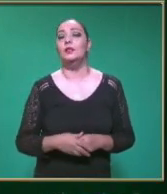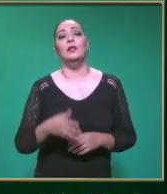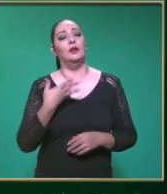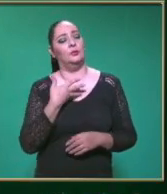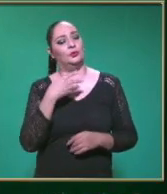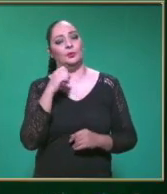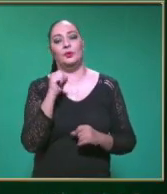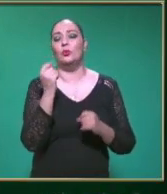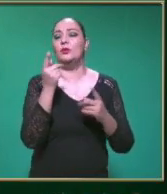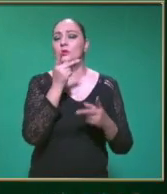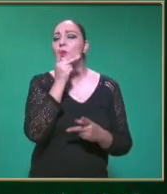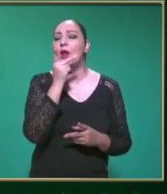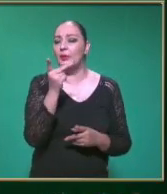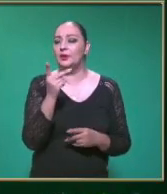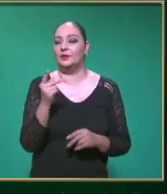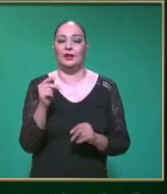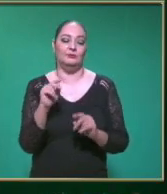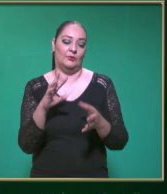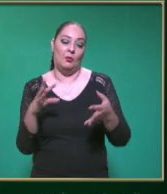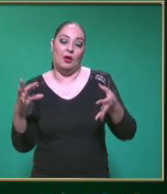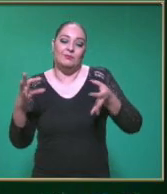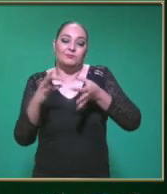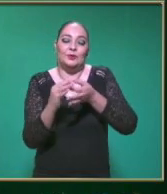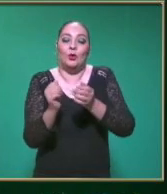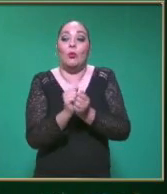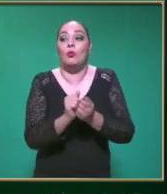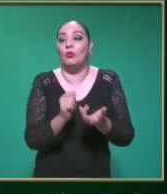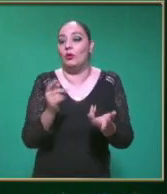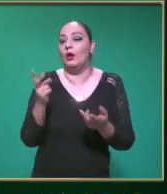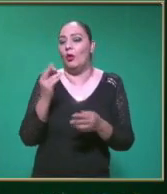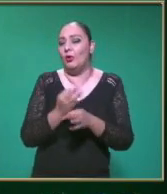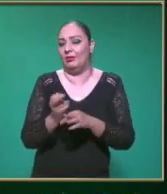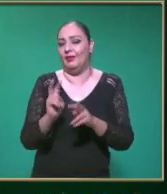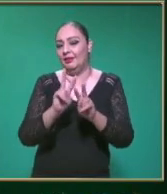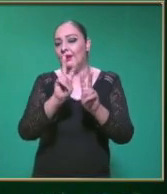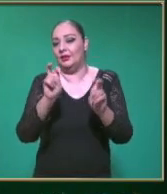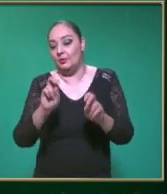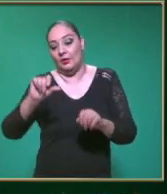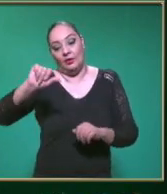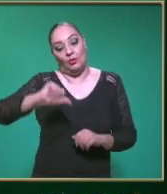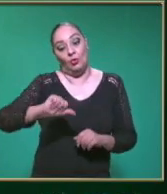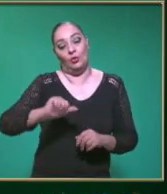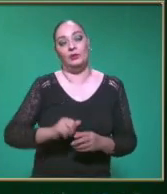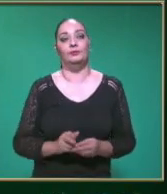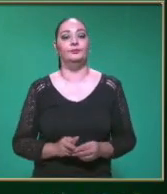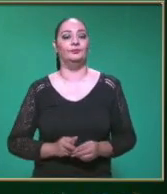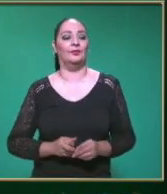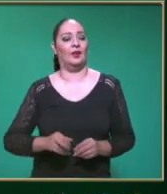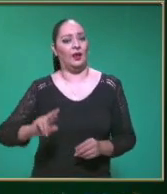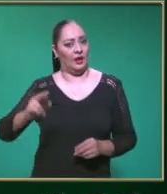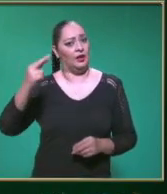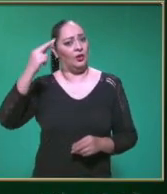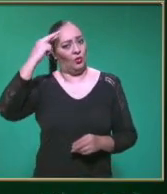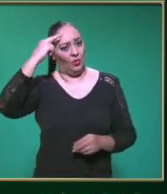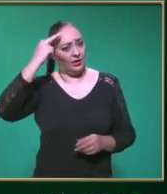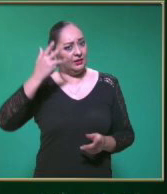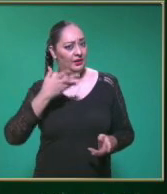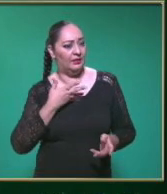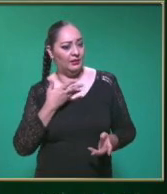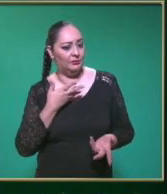términos que se relacionan Con lo que vamos a ver Así Precisamente con lo que vamos a dar continuidad Al tema del día de hoy Recuerden ahí en casa Tener